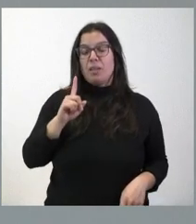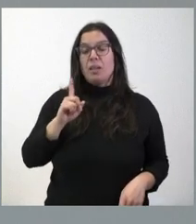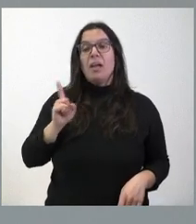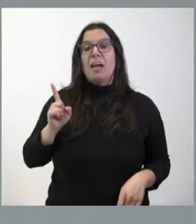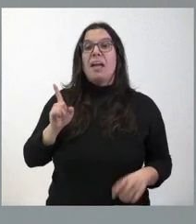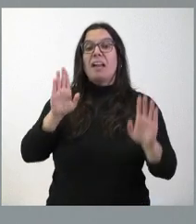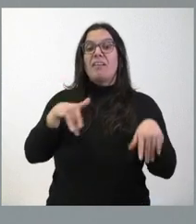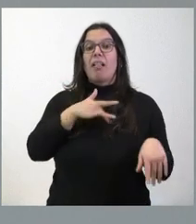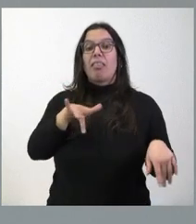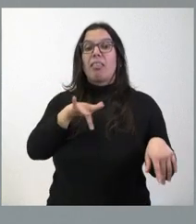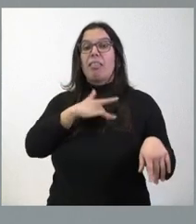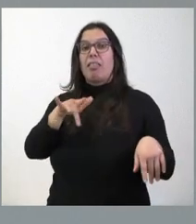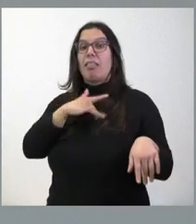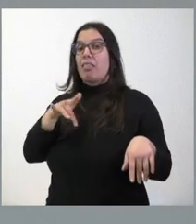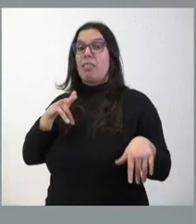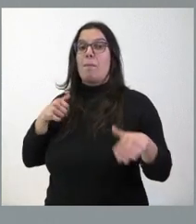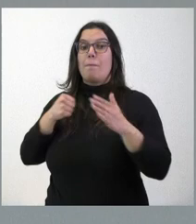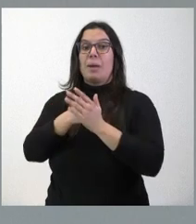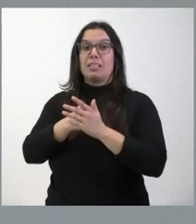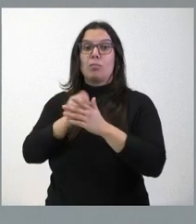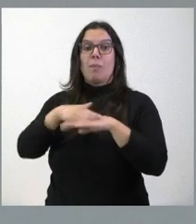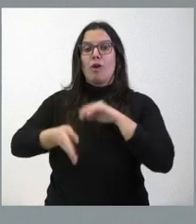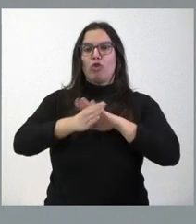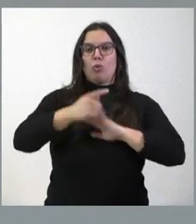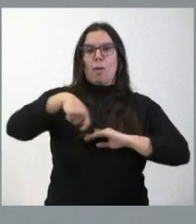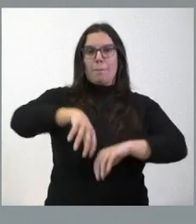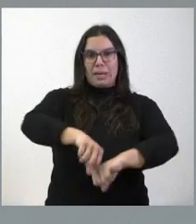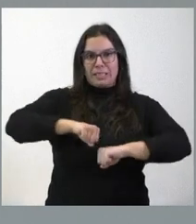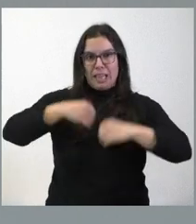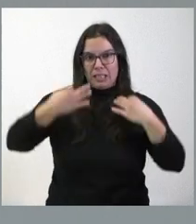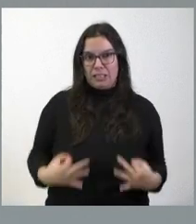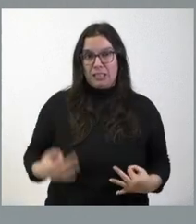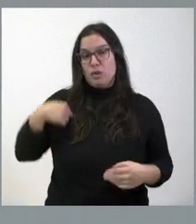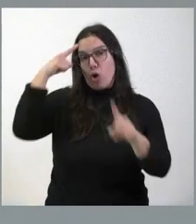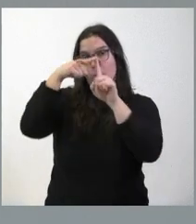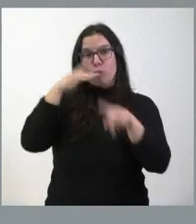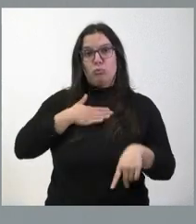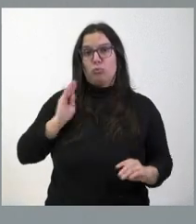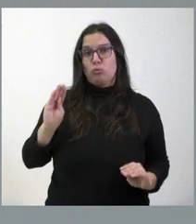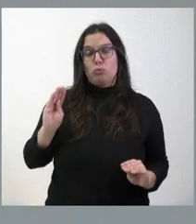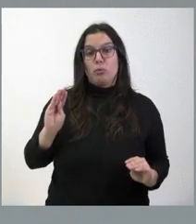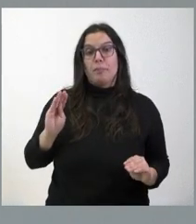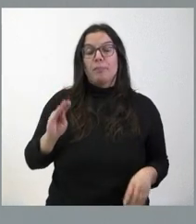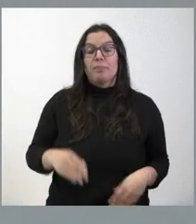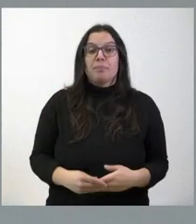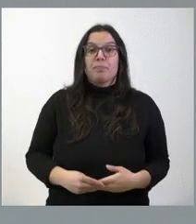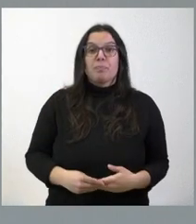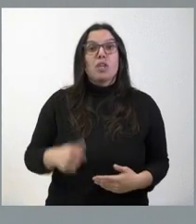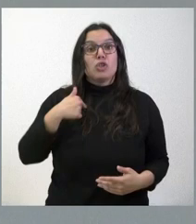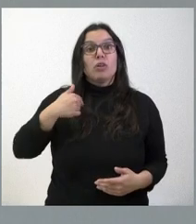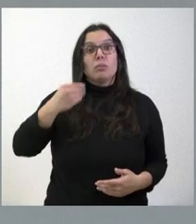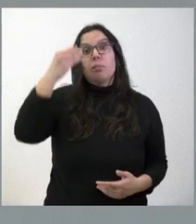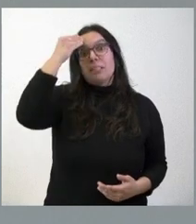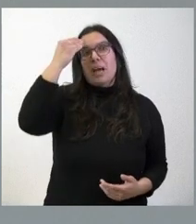lo que haga falta con tal de conseguir ese objetivo que para él es lo más importante. Yo había pensado que algunas